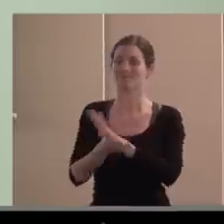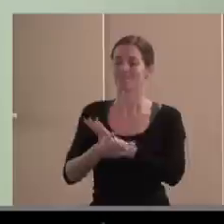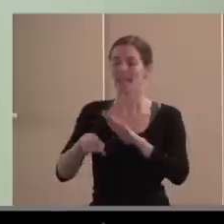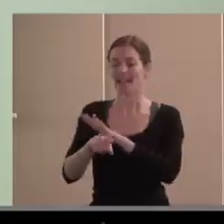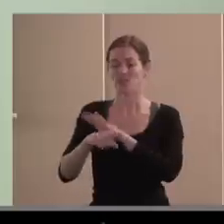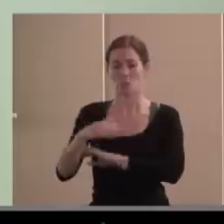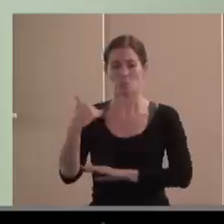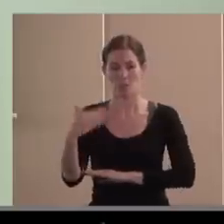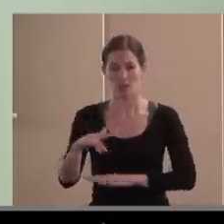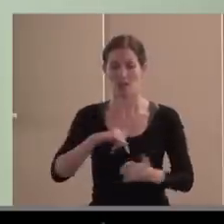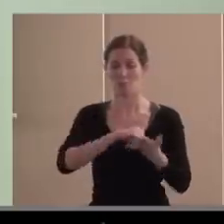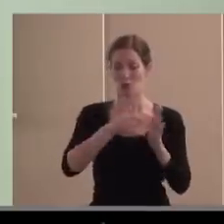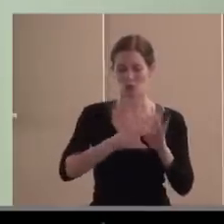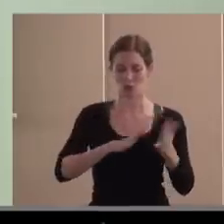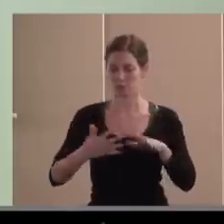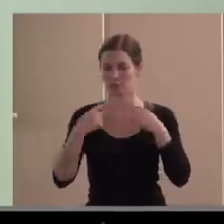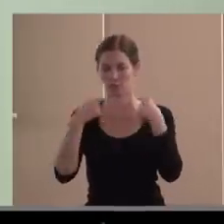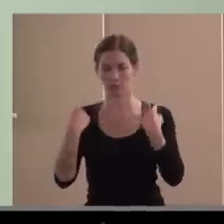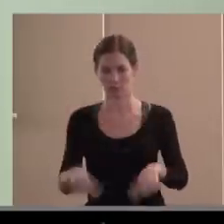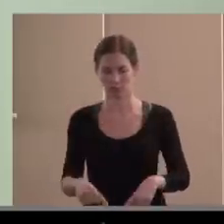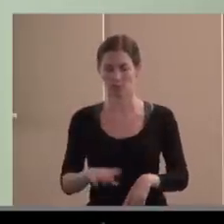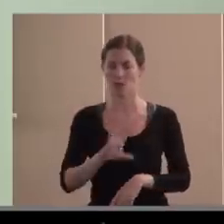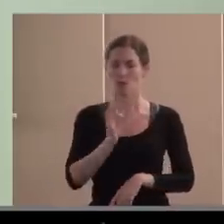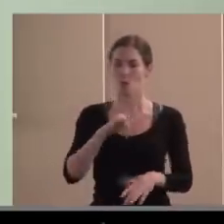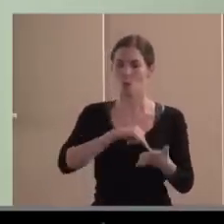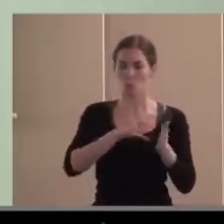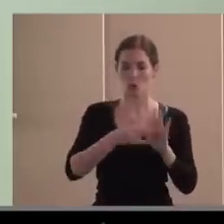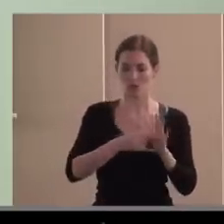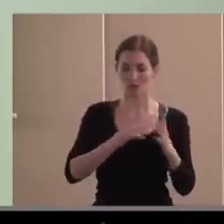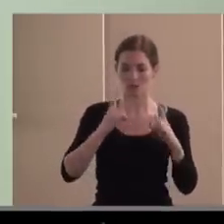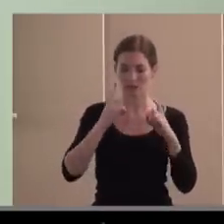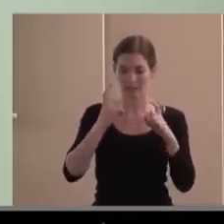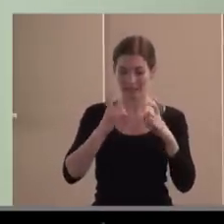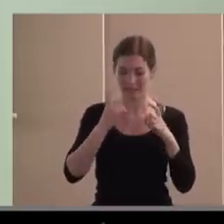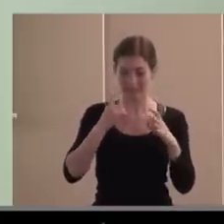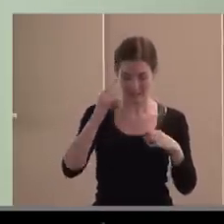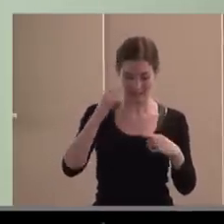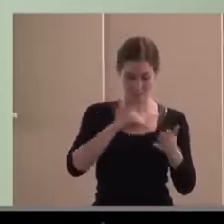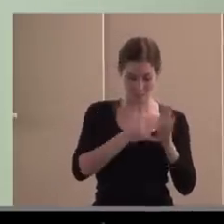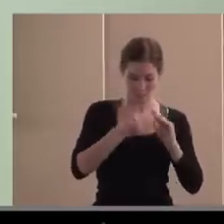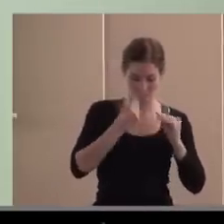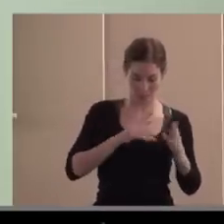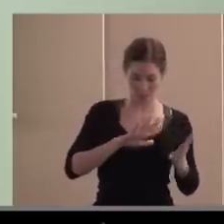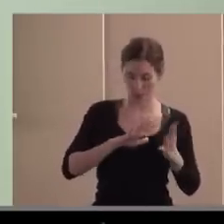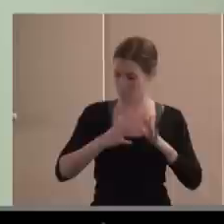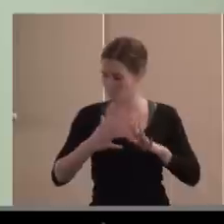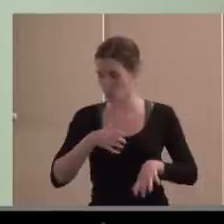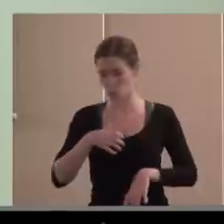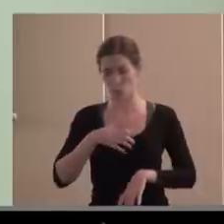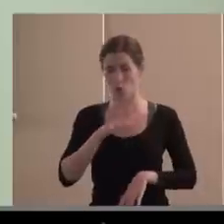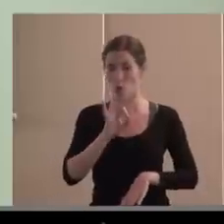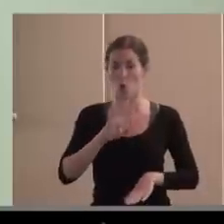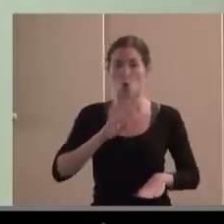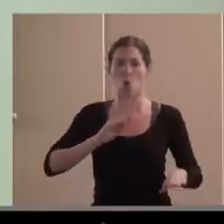en proyectos fracasados, en proyectos que no llegan a término, en inversiones que han costado mucho a llegar y a